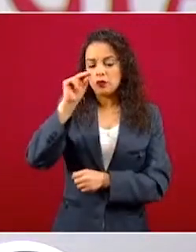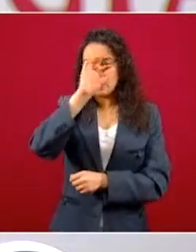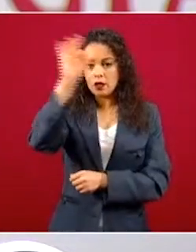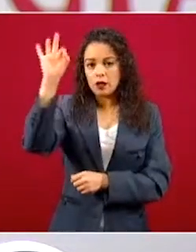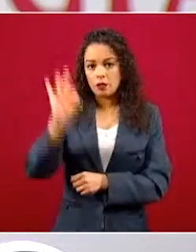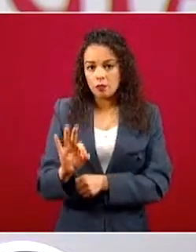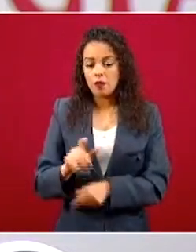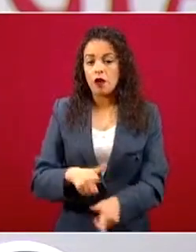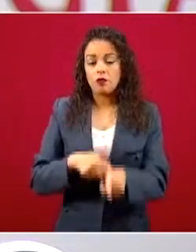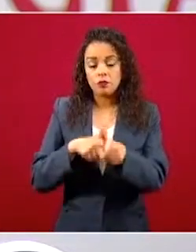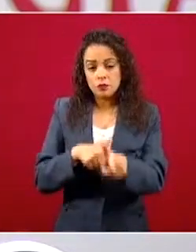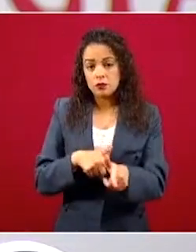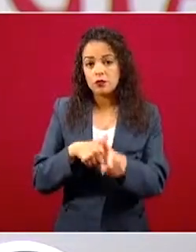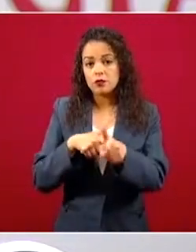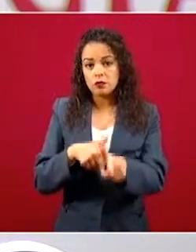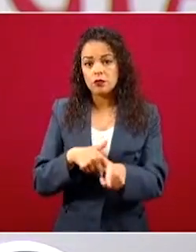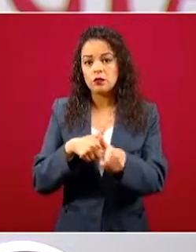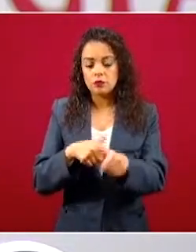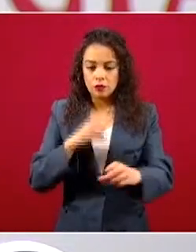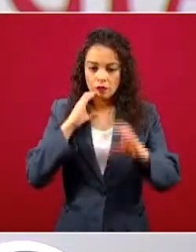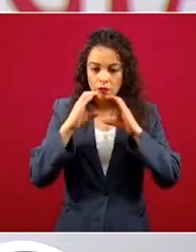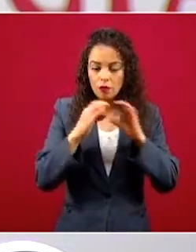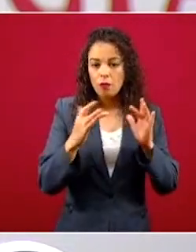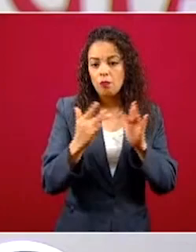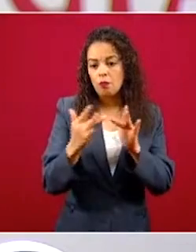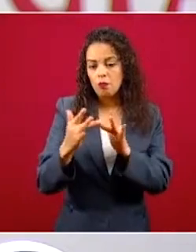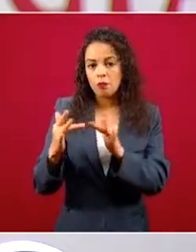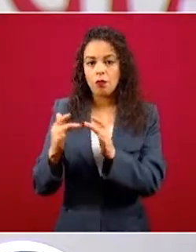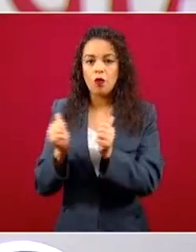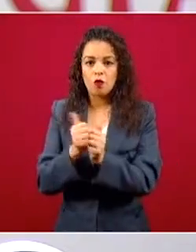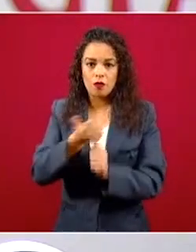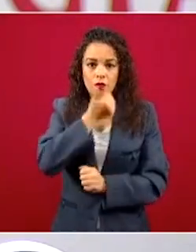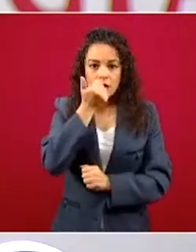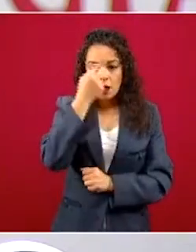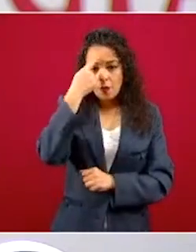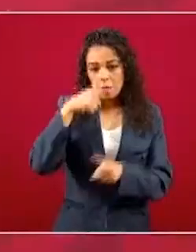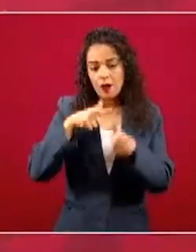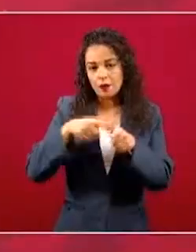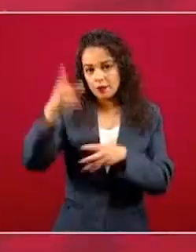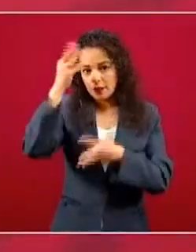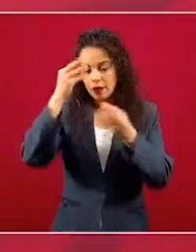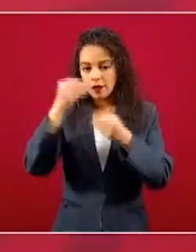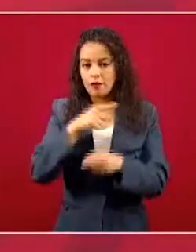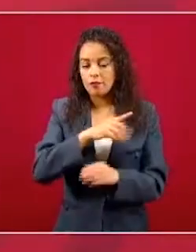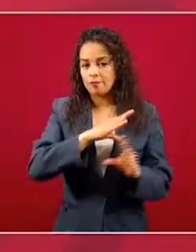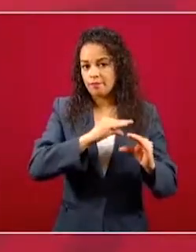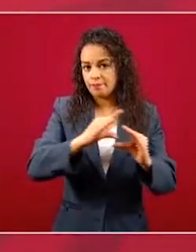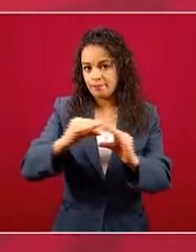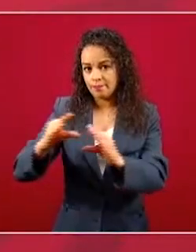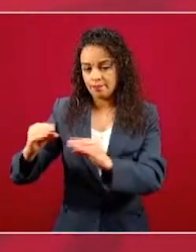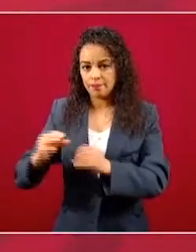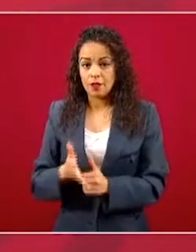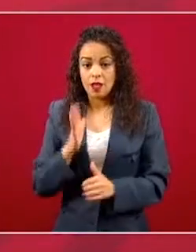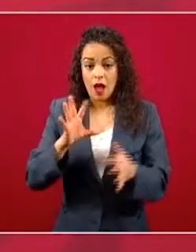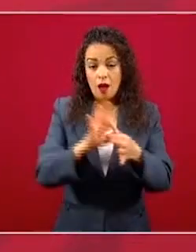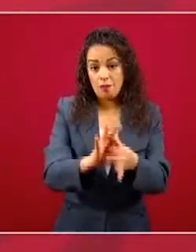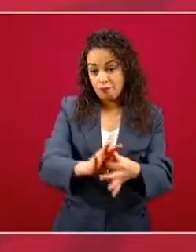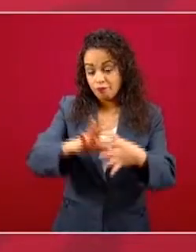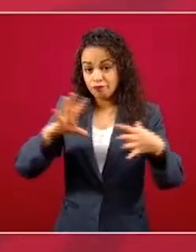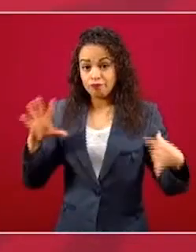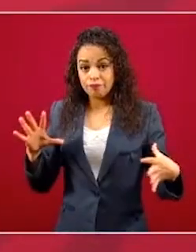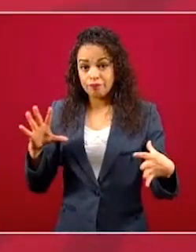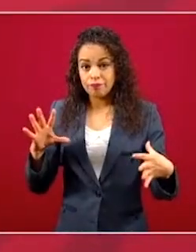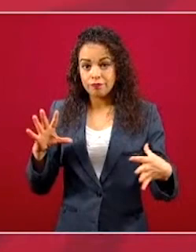comunicándose con sus alumnos. No se ha roto el vínculo niñas,